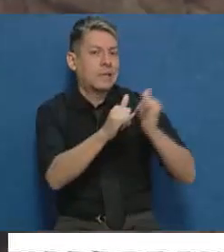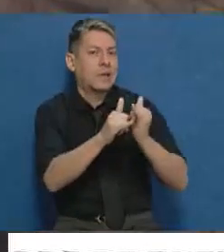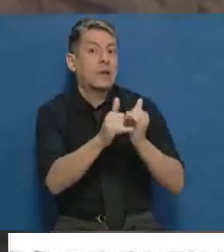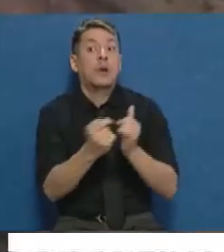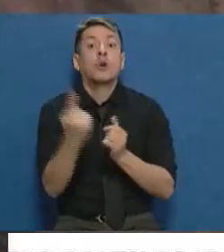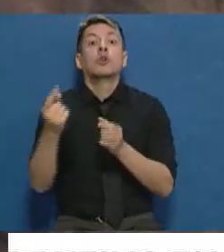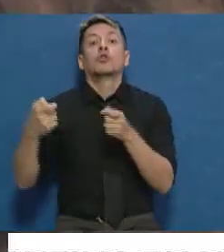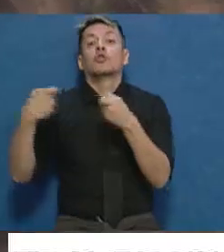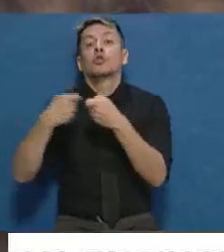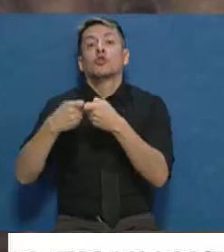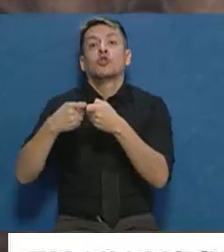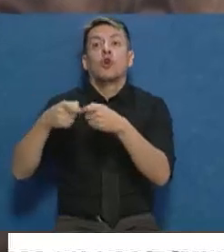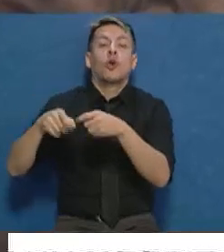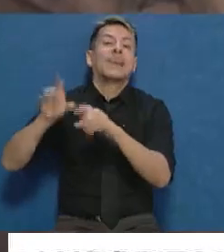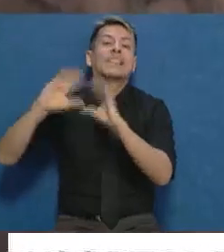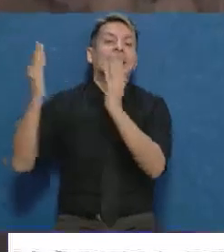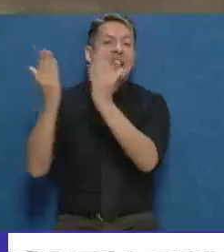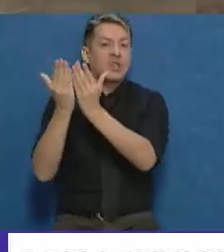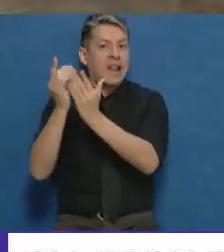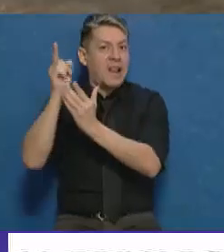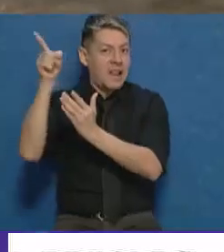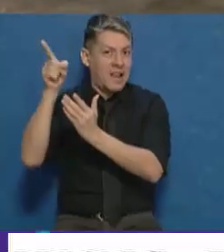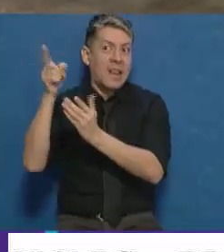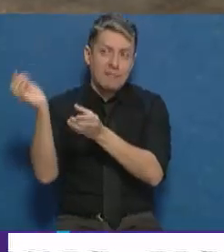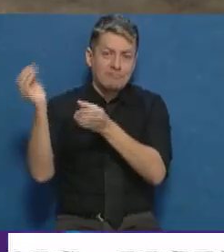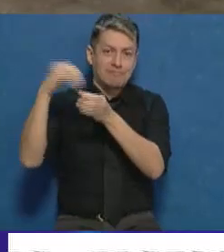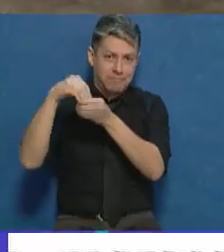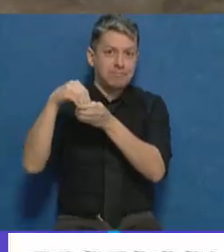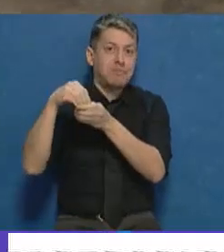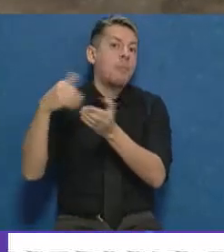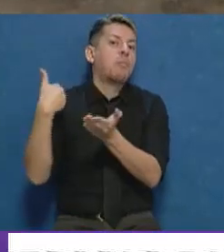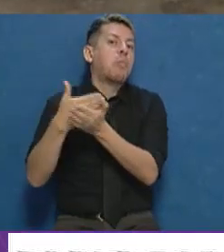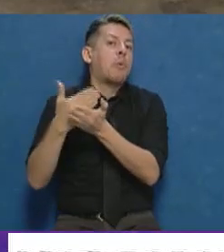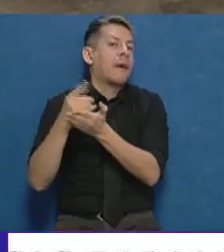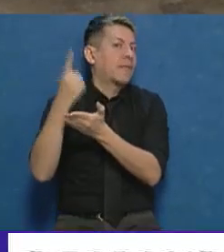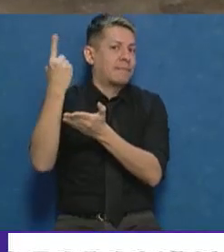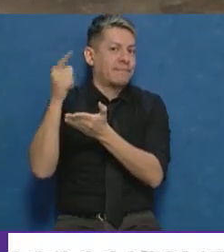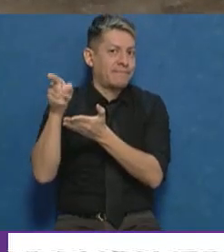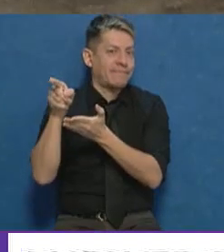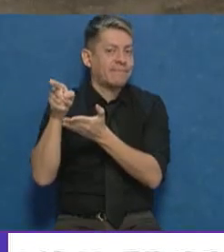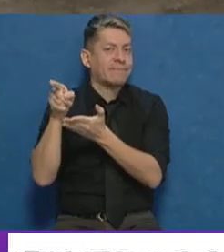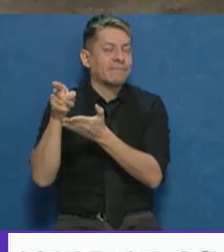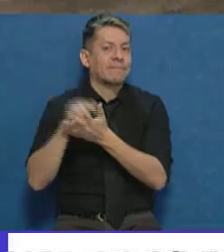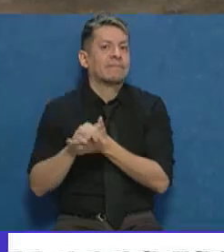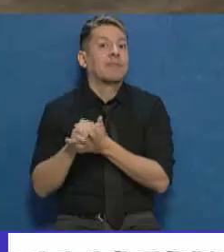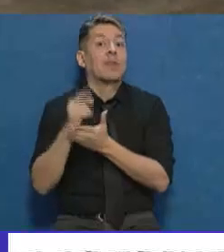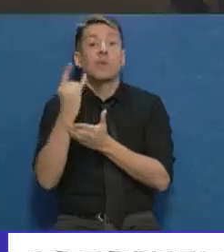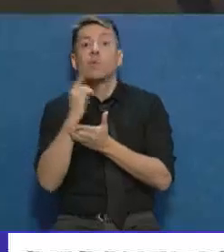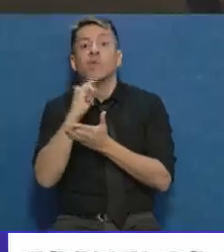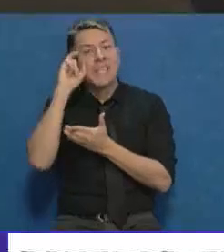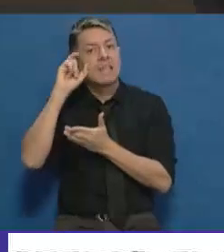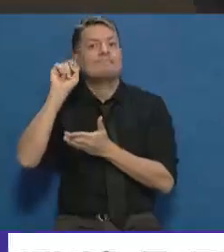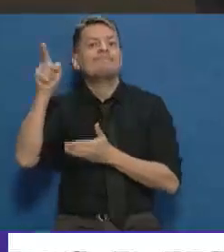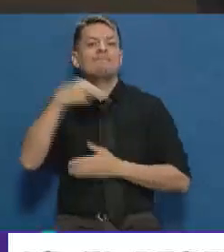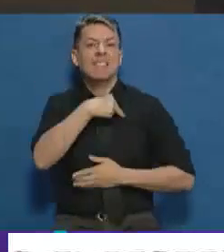internacional que es el que presenta en realidad la oferta, que es la UTE China, una